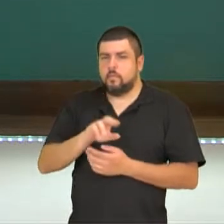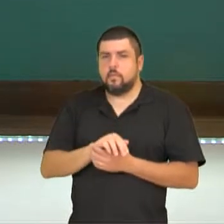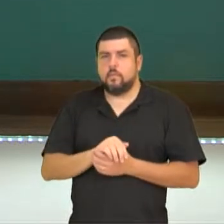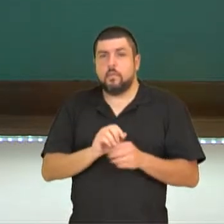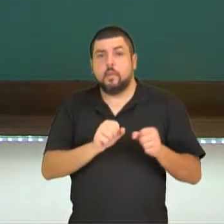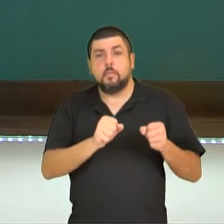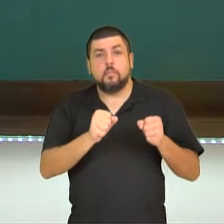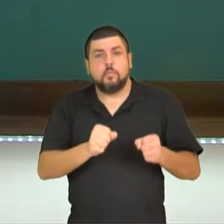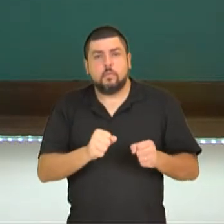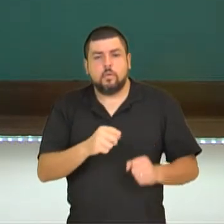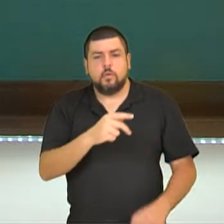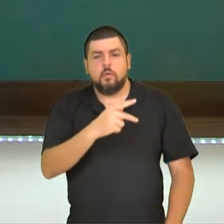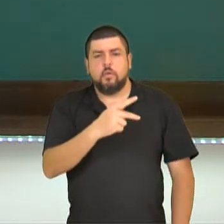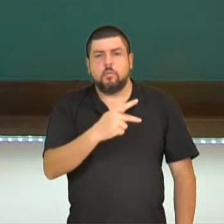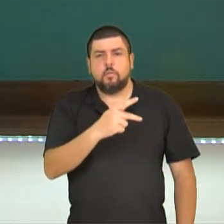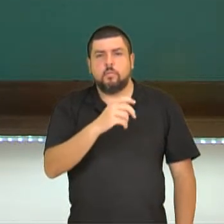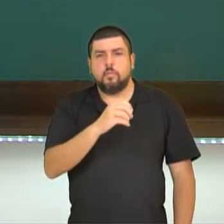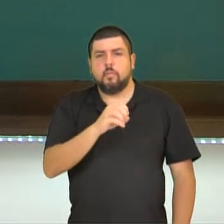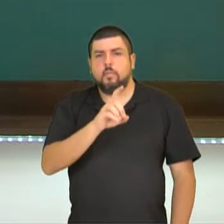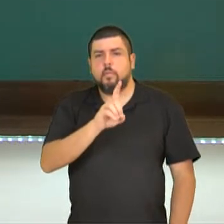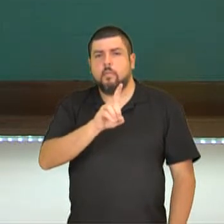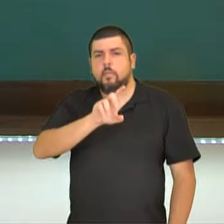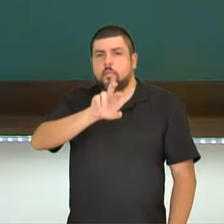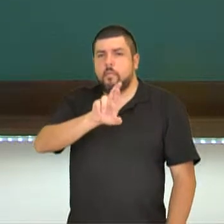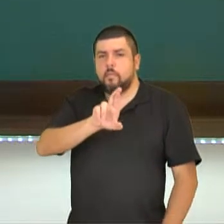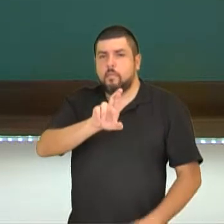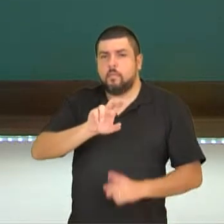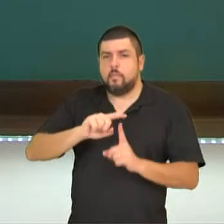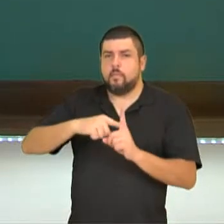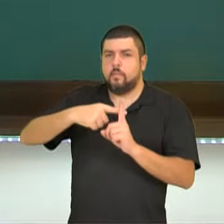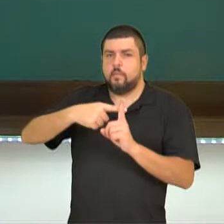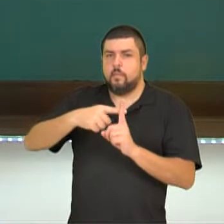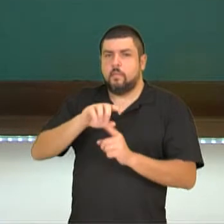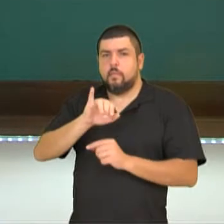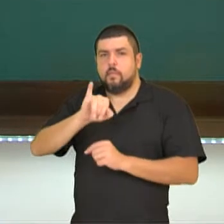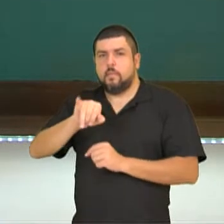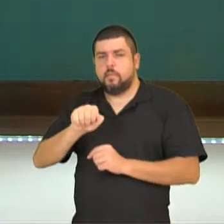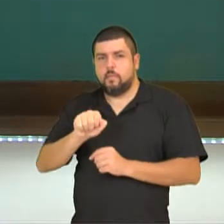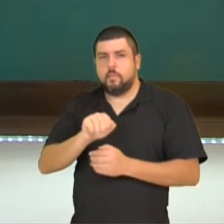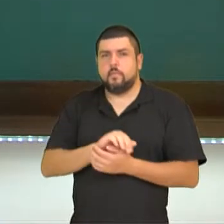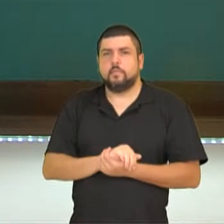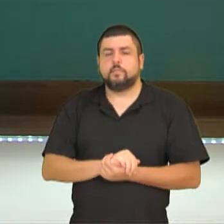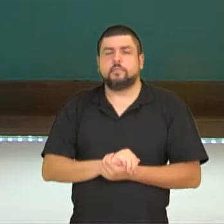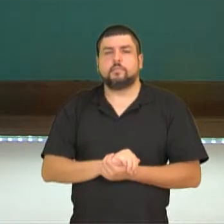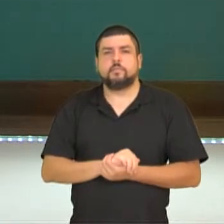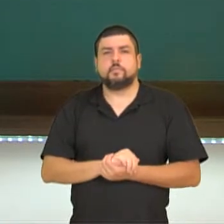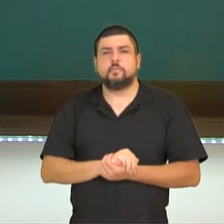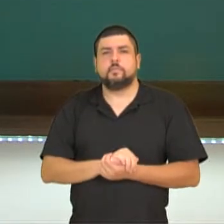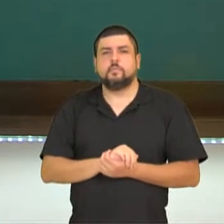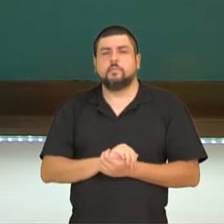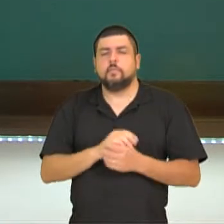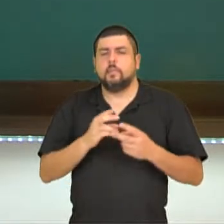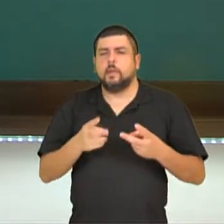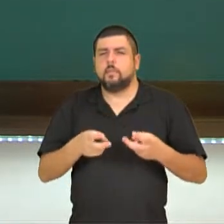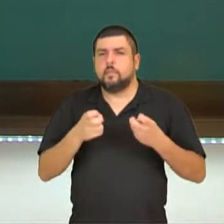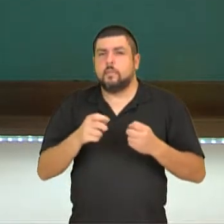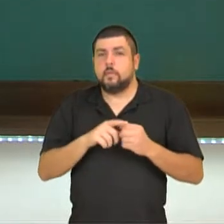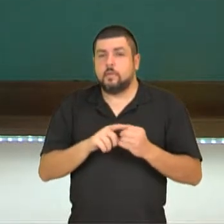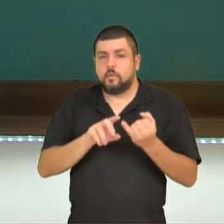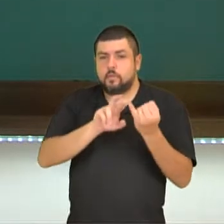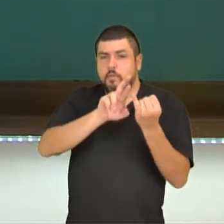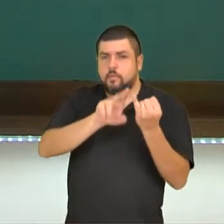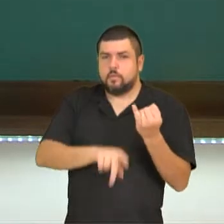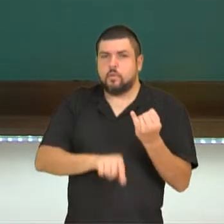Podrían ayudarme con el equipaje. Miren, o irregular, ele muda a raíz.